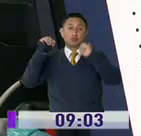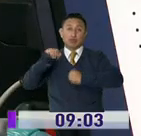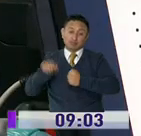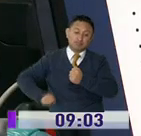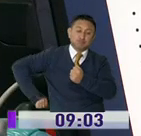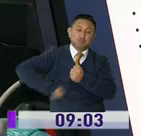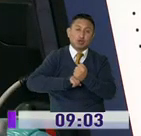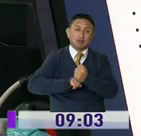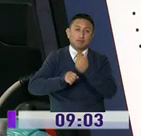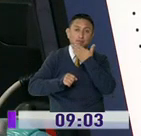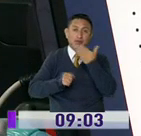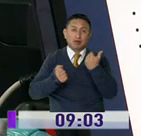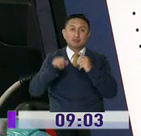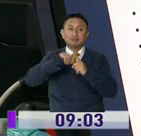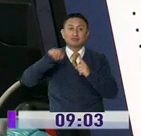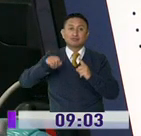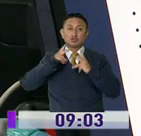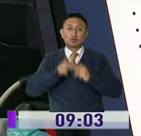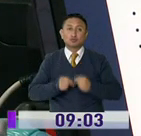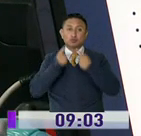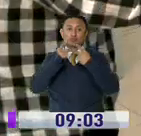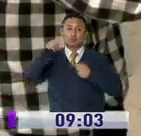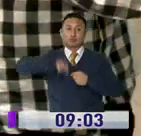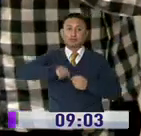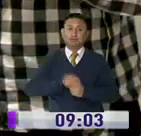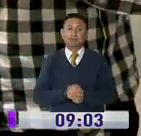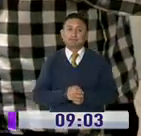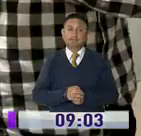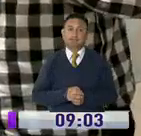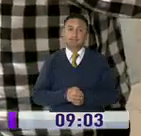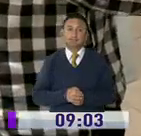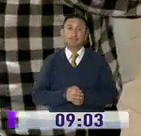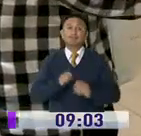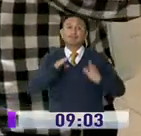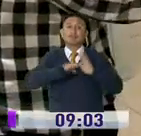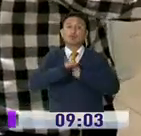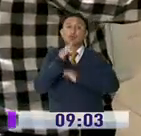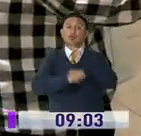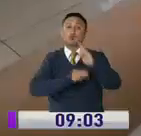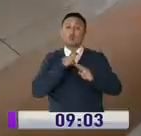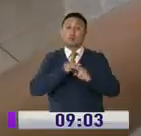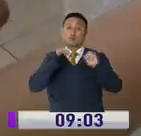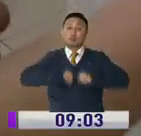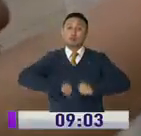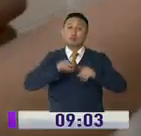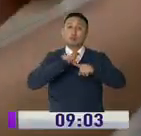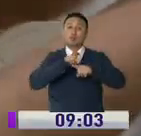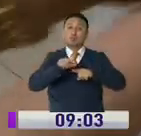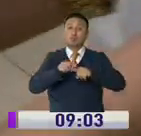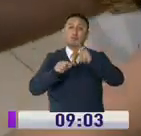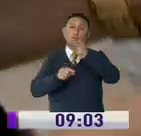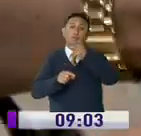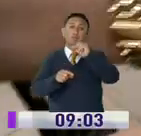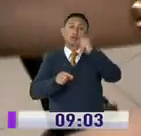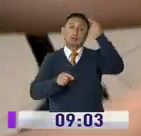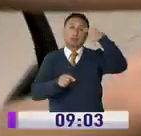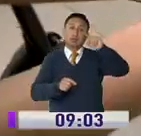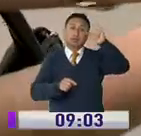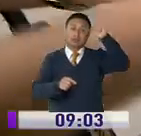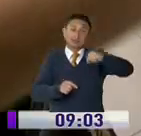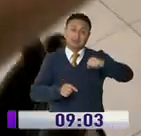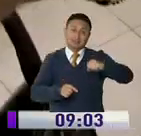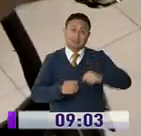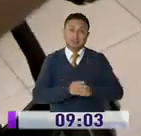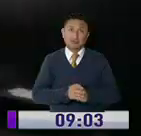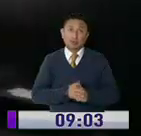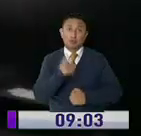fortalecer y mejorar el sistema de salud pública del país. Por su parte, el Banco Mundial aprobó un préstamo de 20 millones para mitigar los defectos